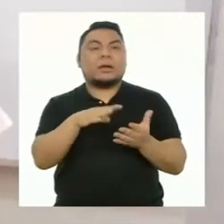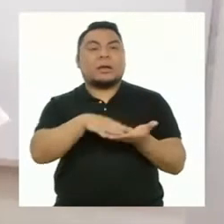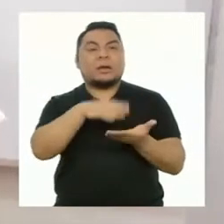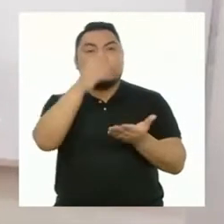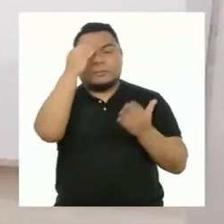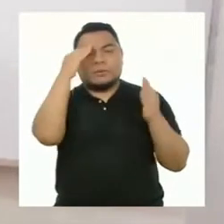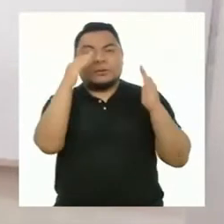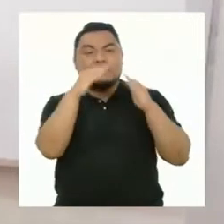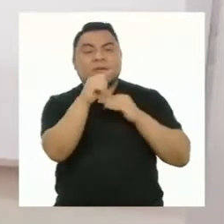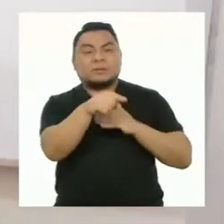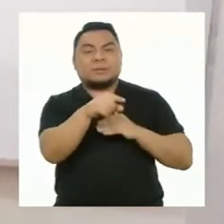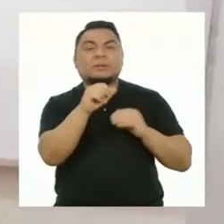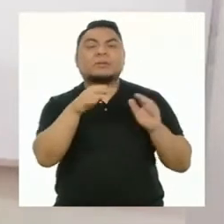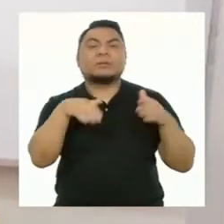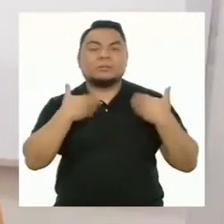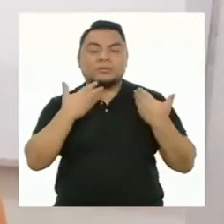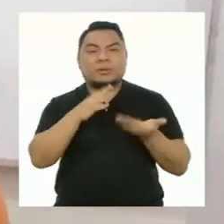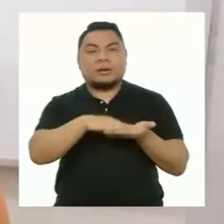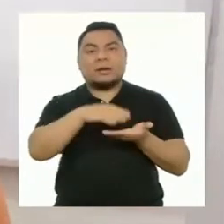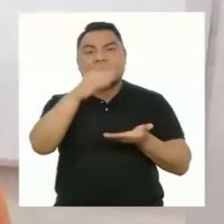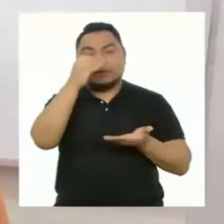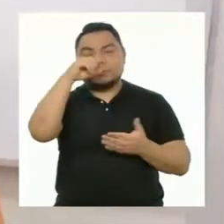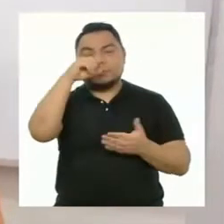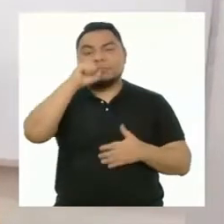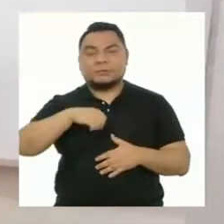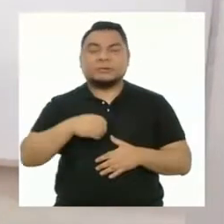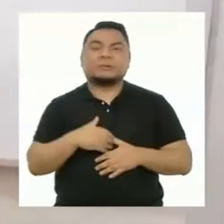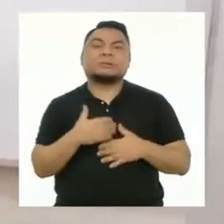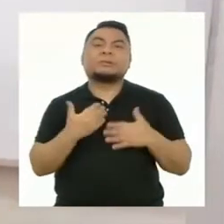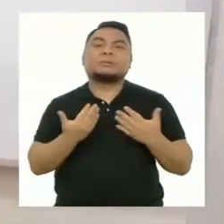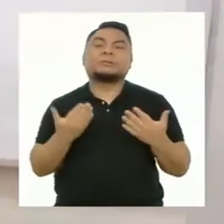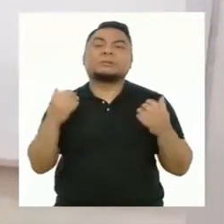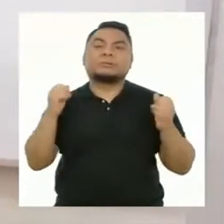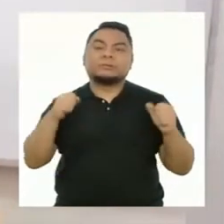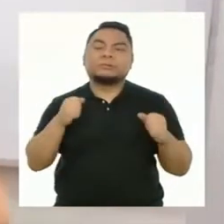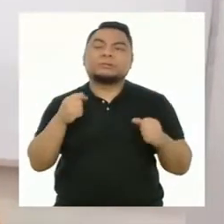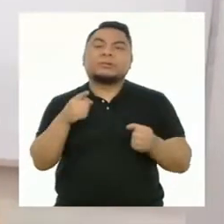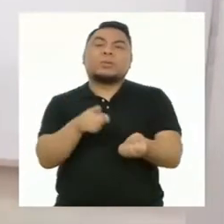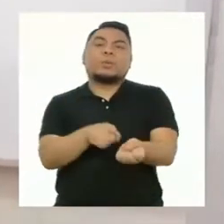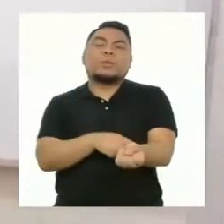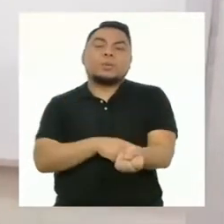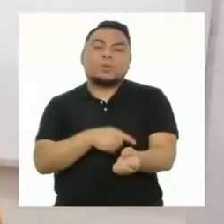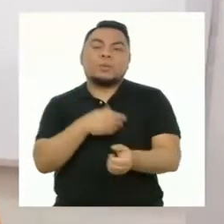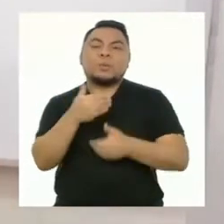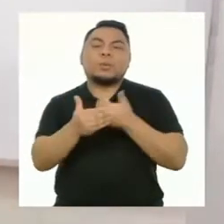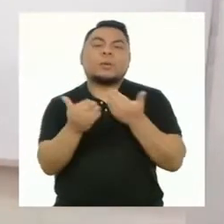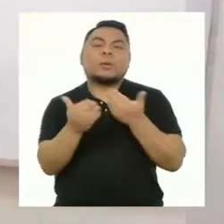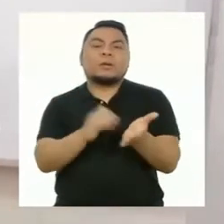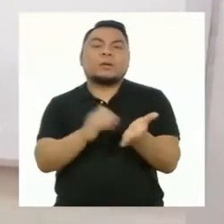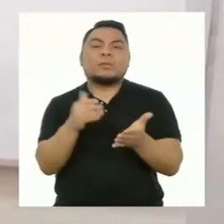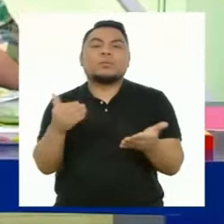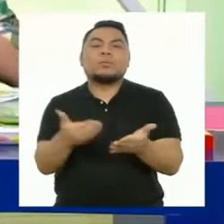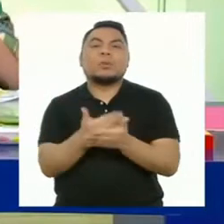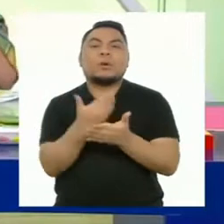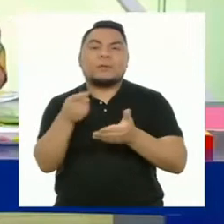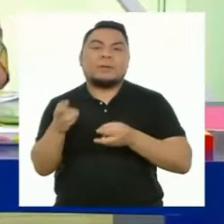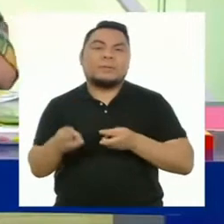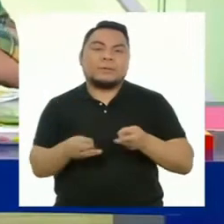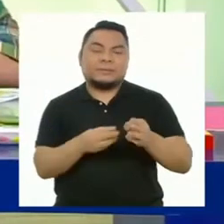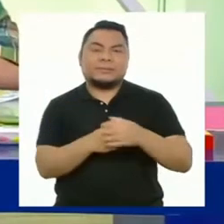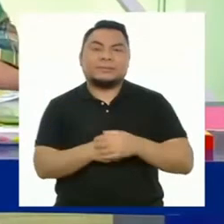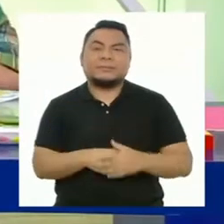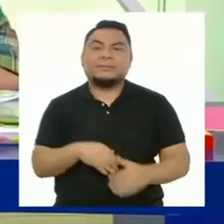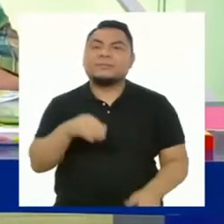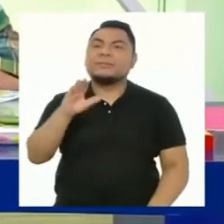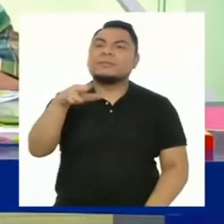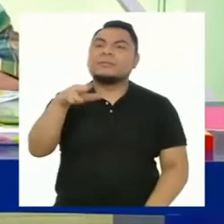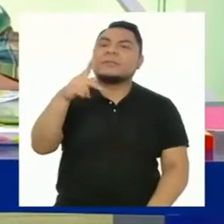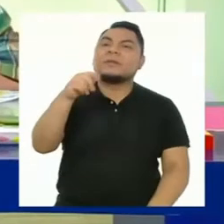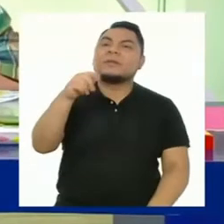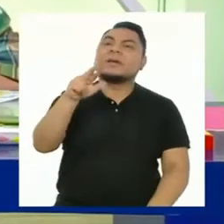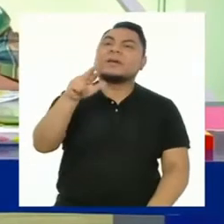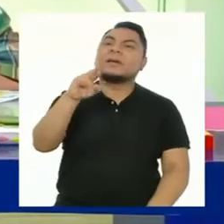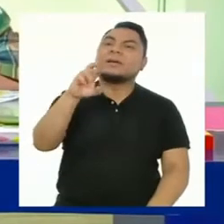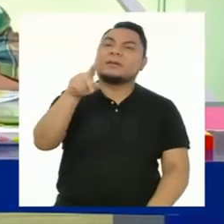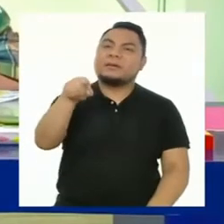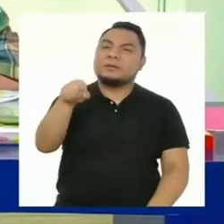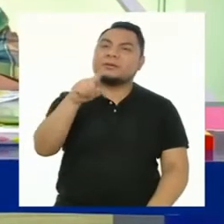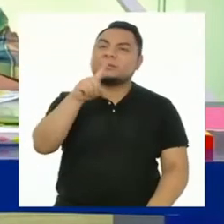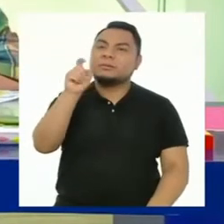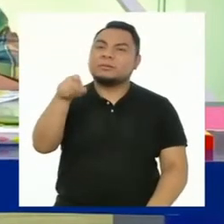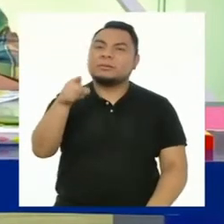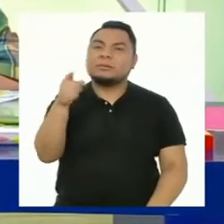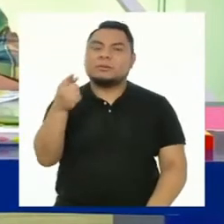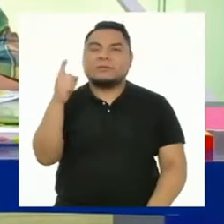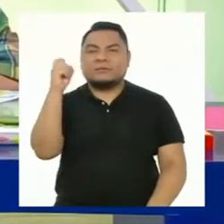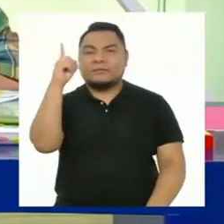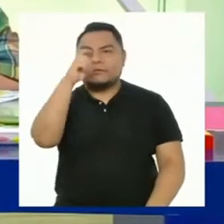Aprendo en Casa, pudimos aprender y ir acostumbrándonos más a este nuevo método. Karine, ¿cuál crees que ha sido la